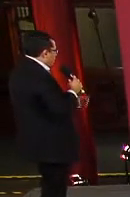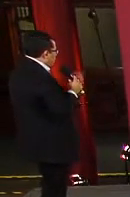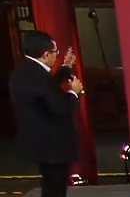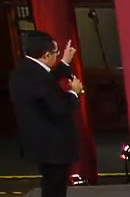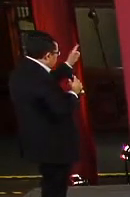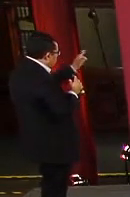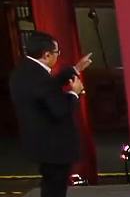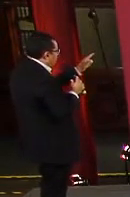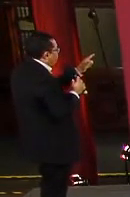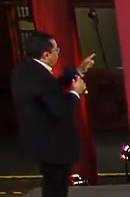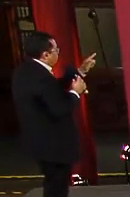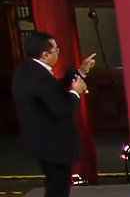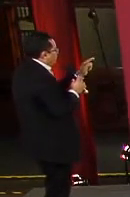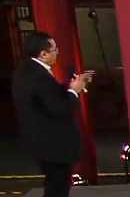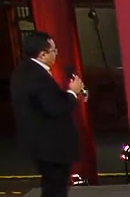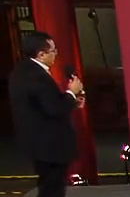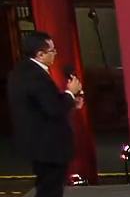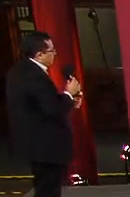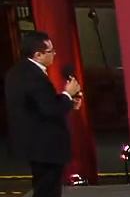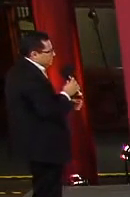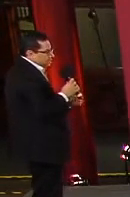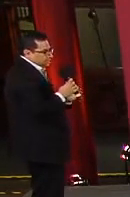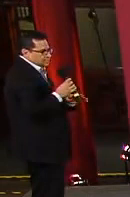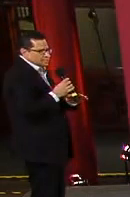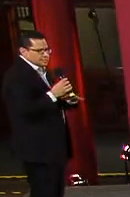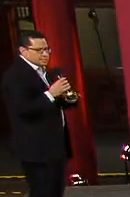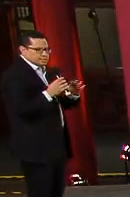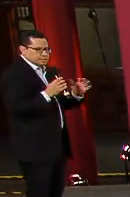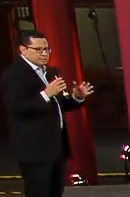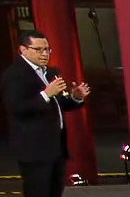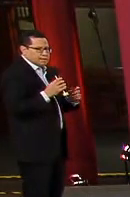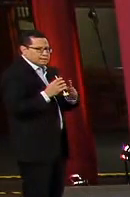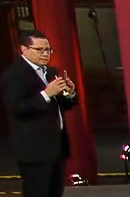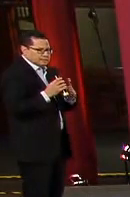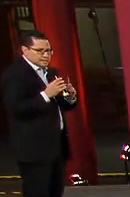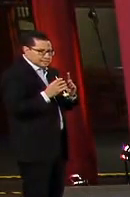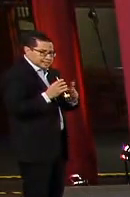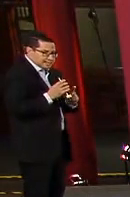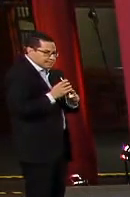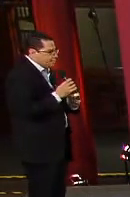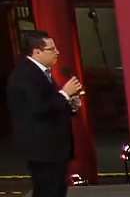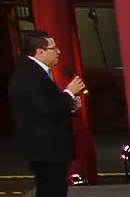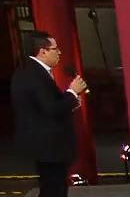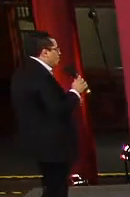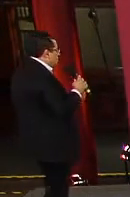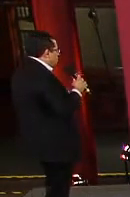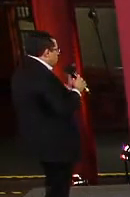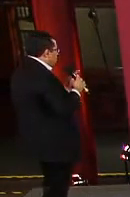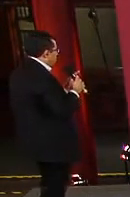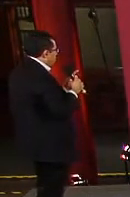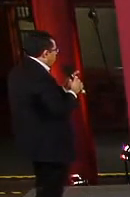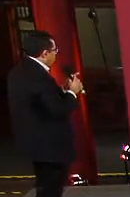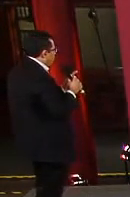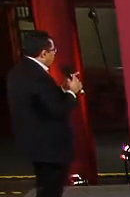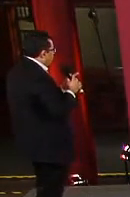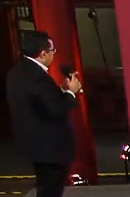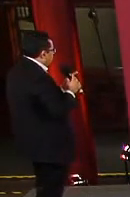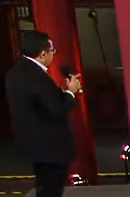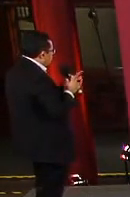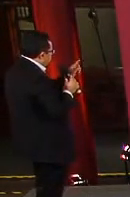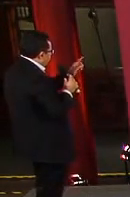uno de los estados en función de esta tasa de incidencia. La tasa de incidencia nacional es de 3 por 100.000